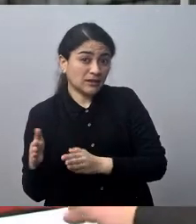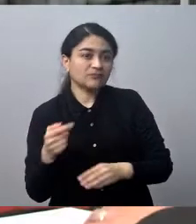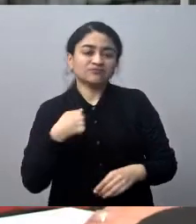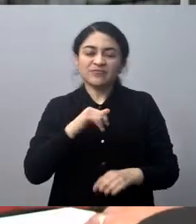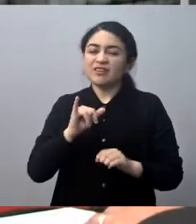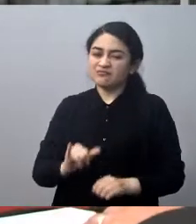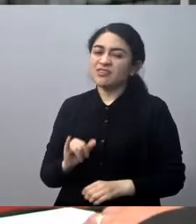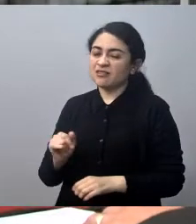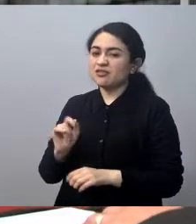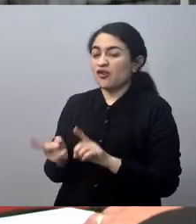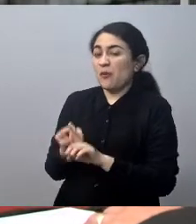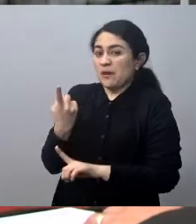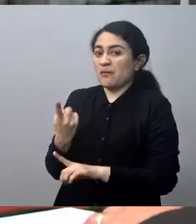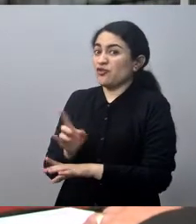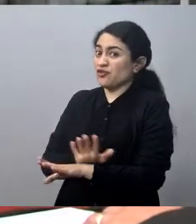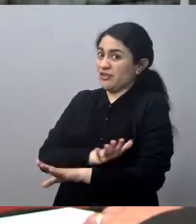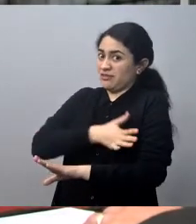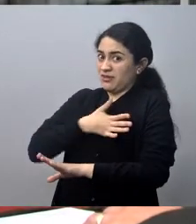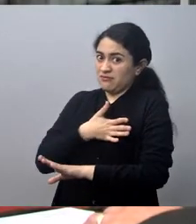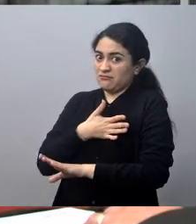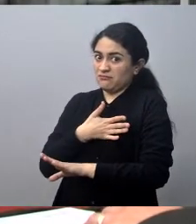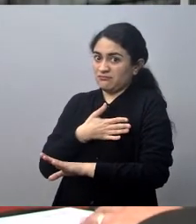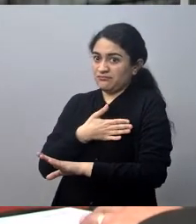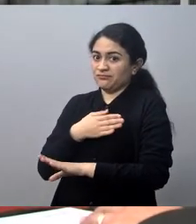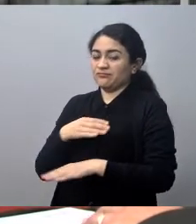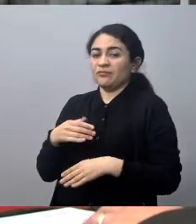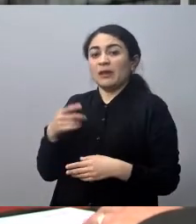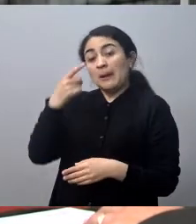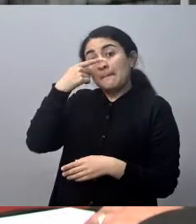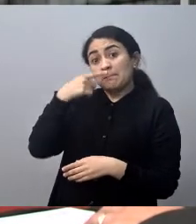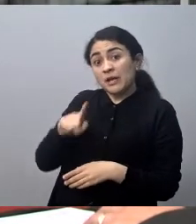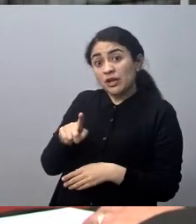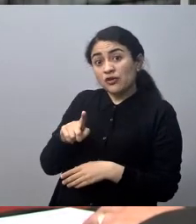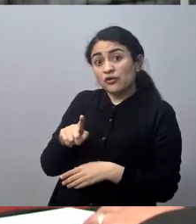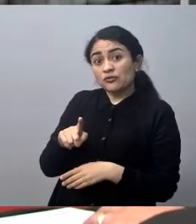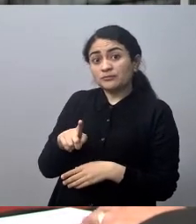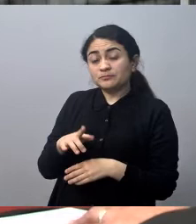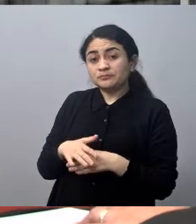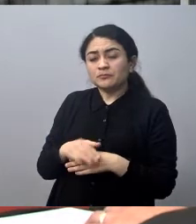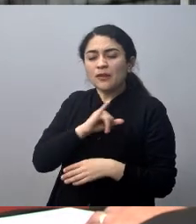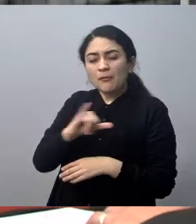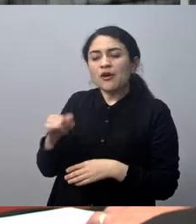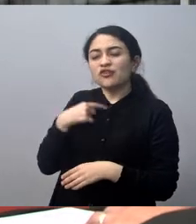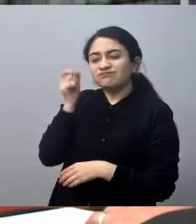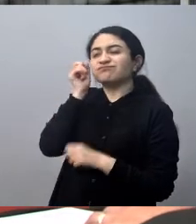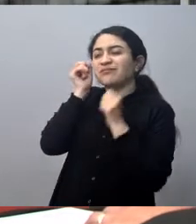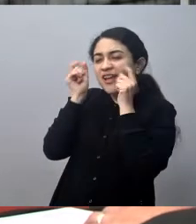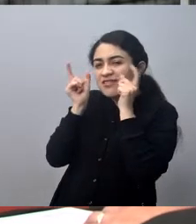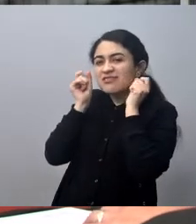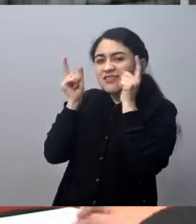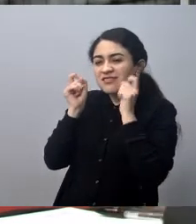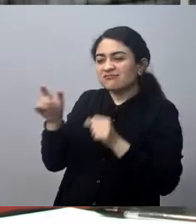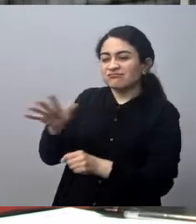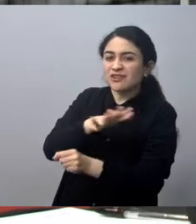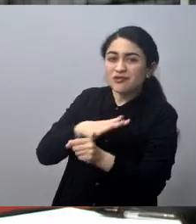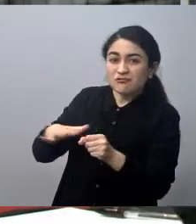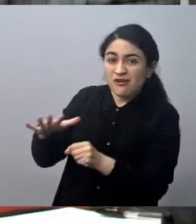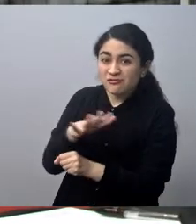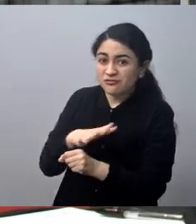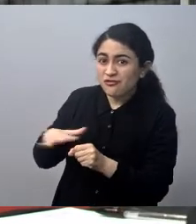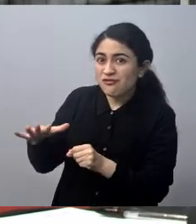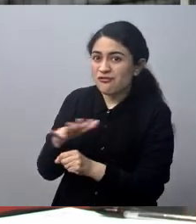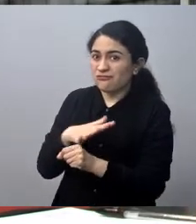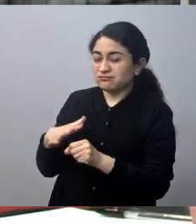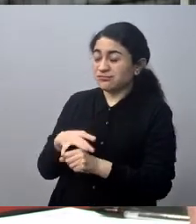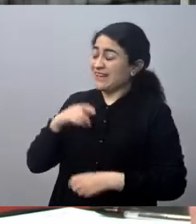su momento esa fue la primera sensación, Bernardo, pero luego de entender lo que estaba sucediendo, sin duda,